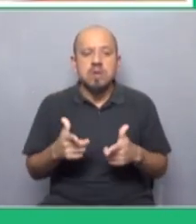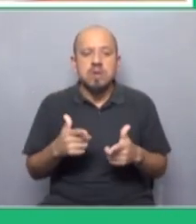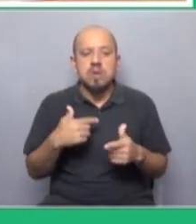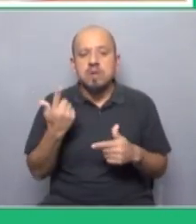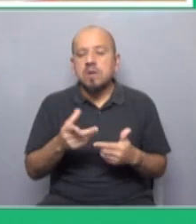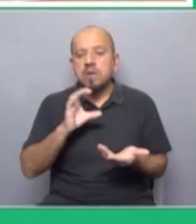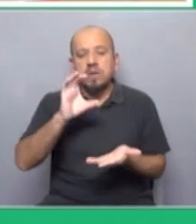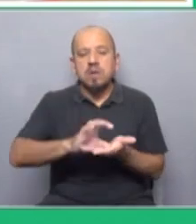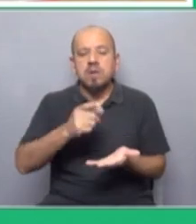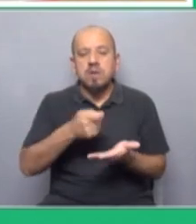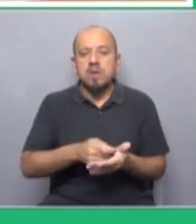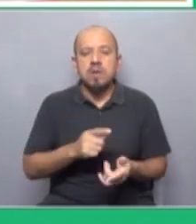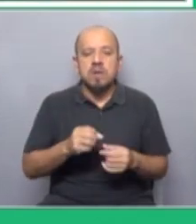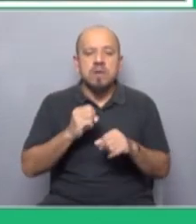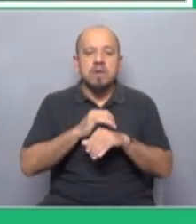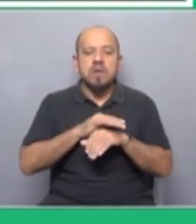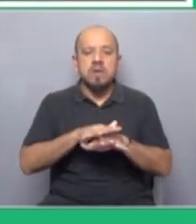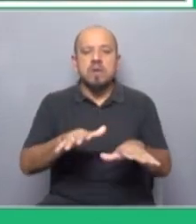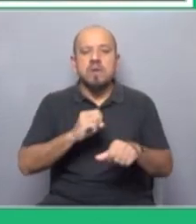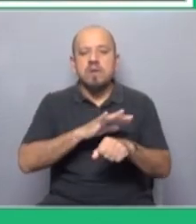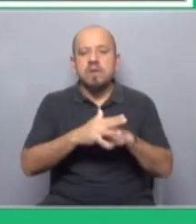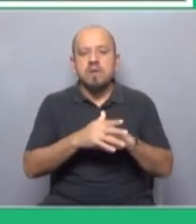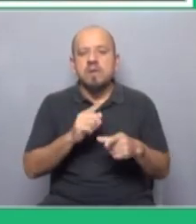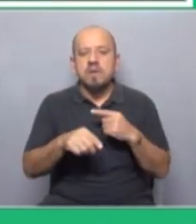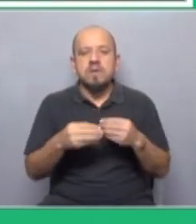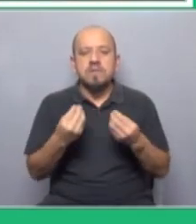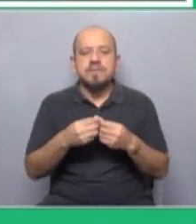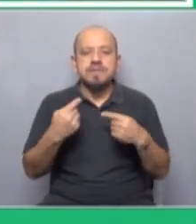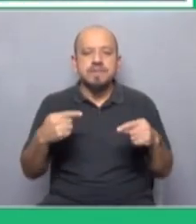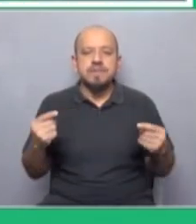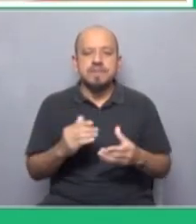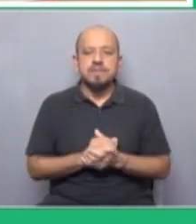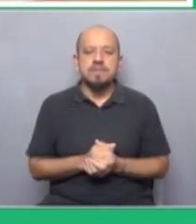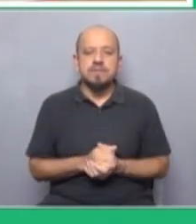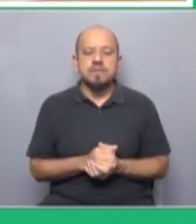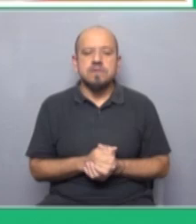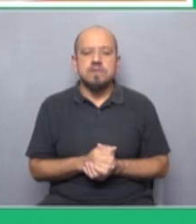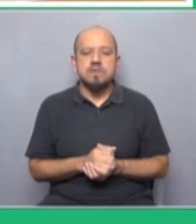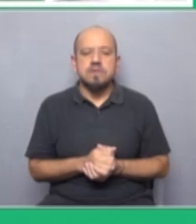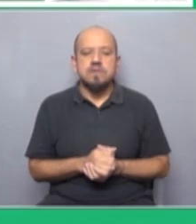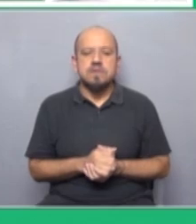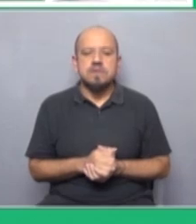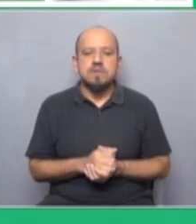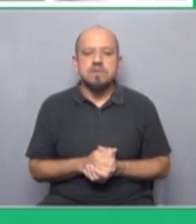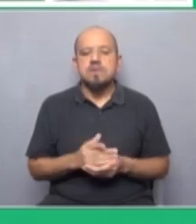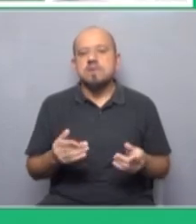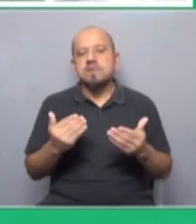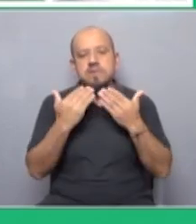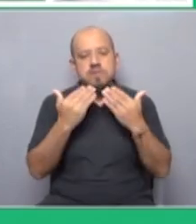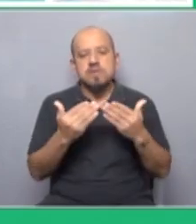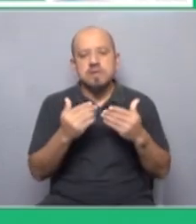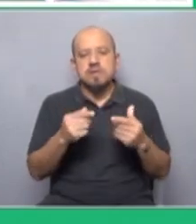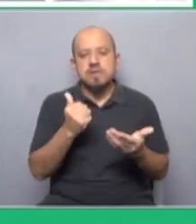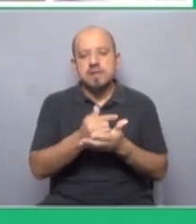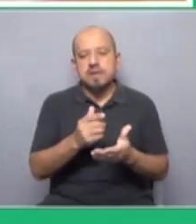remuneraciones y un montón de otras pandemia fue un empujón para todas estas cosas que ya se venían generando así es muy bien Jordania Ureña muchísimas gracias